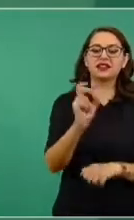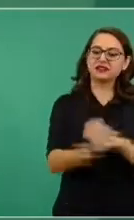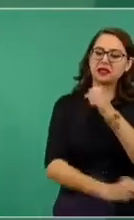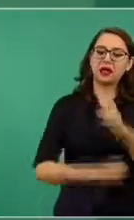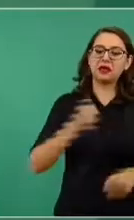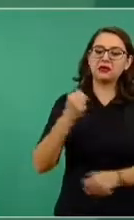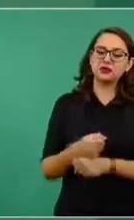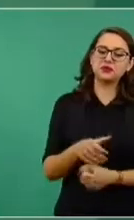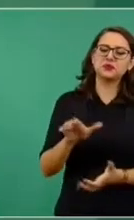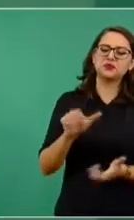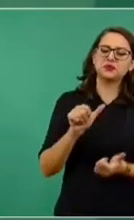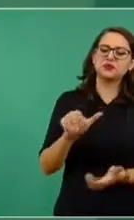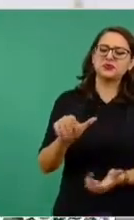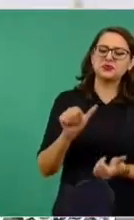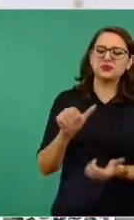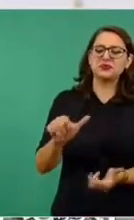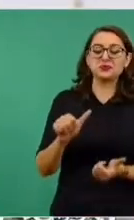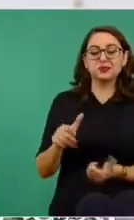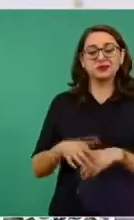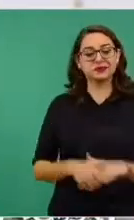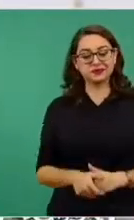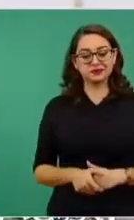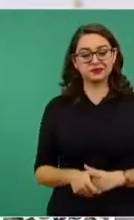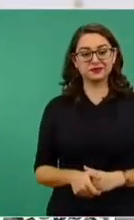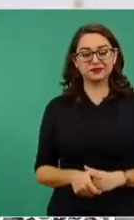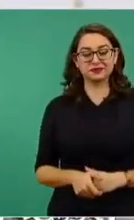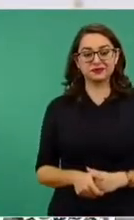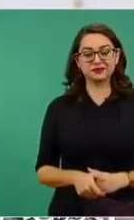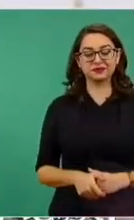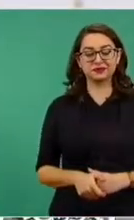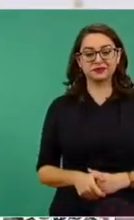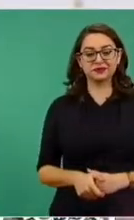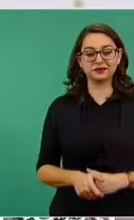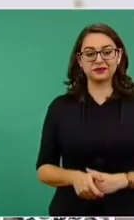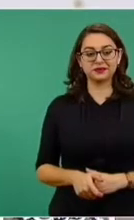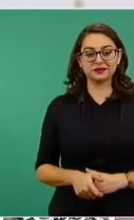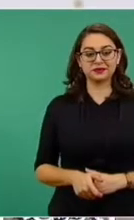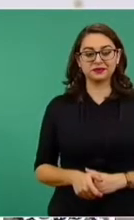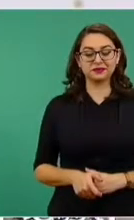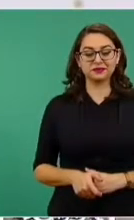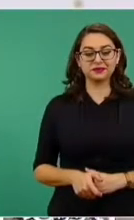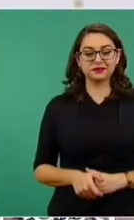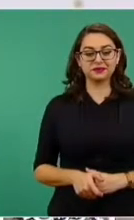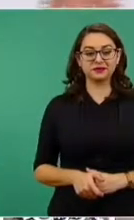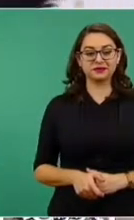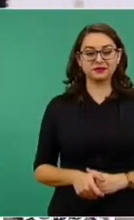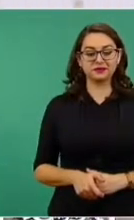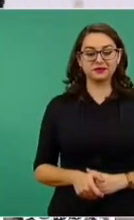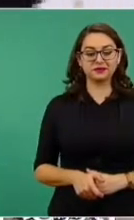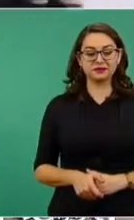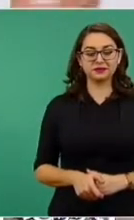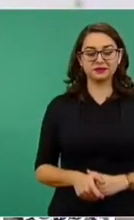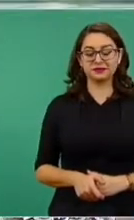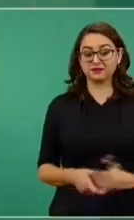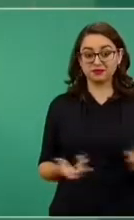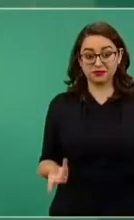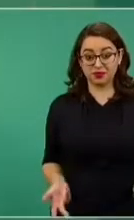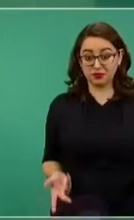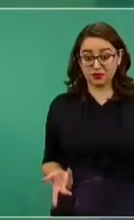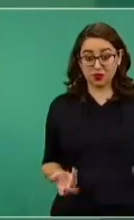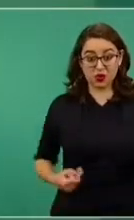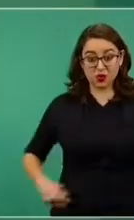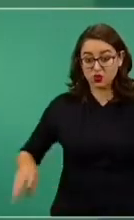por la pasada, todo era influyentismo.